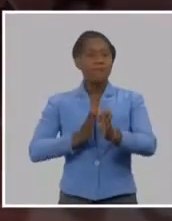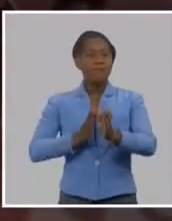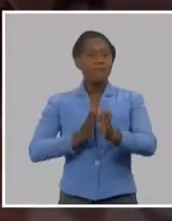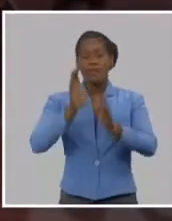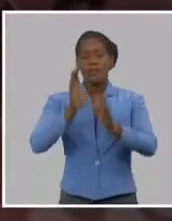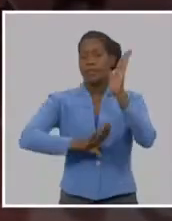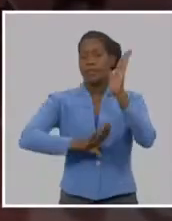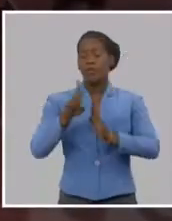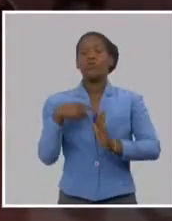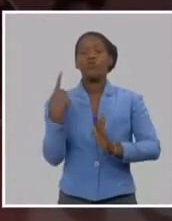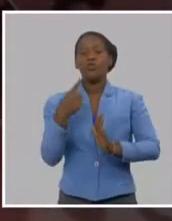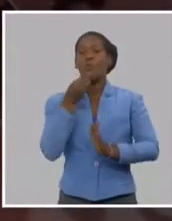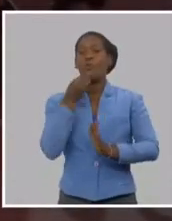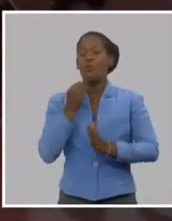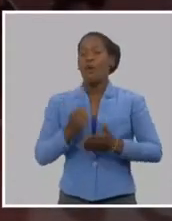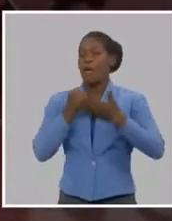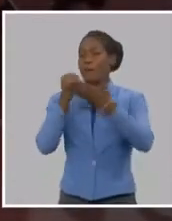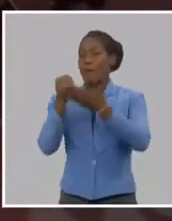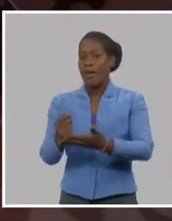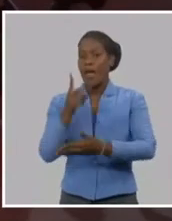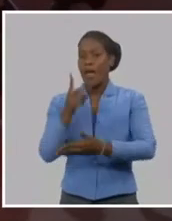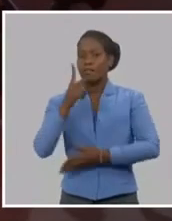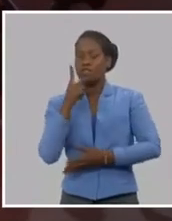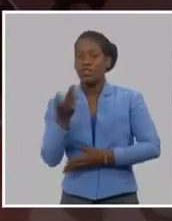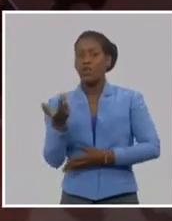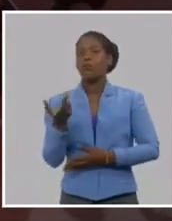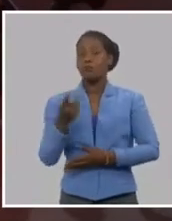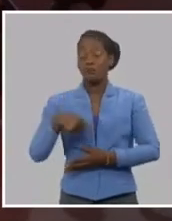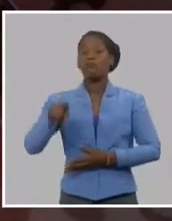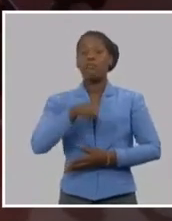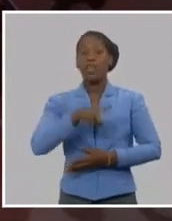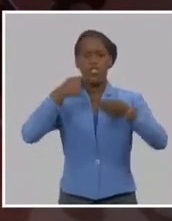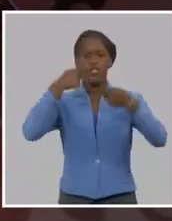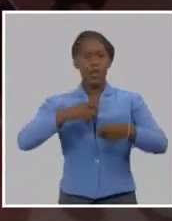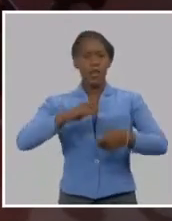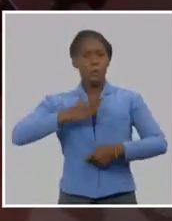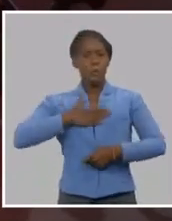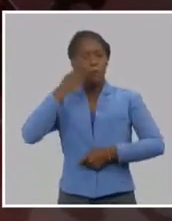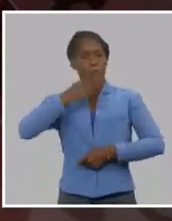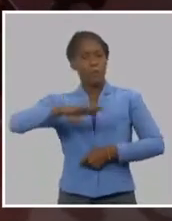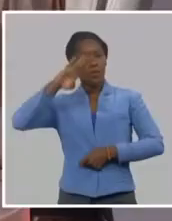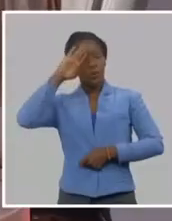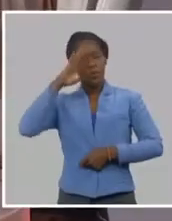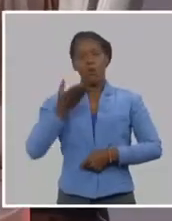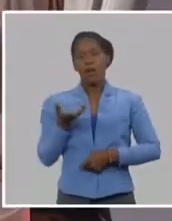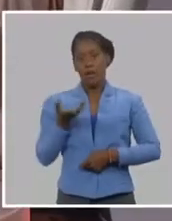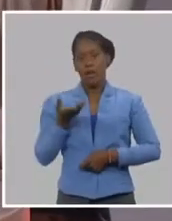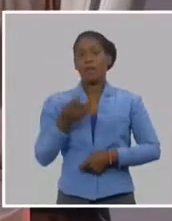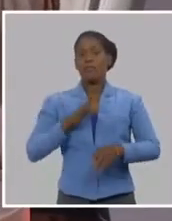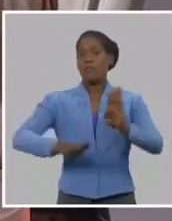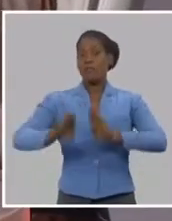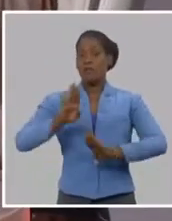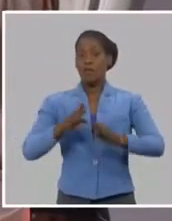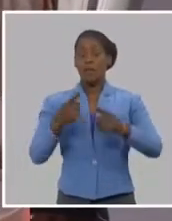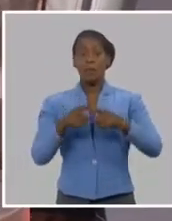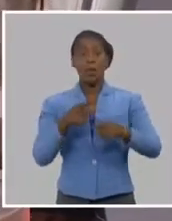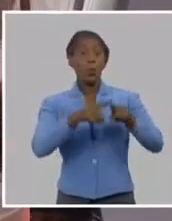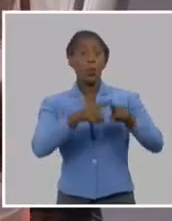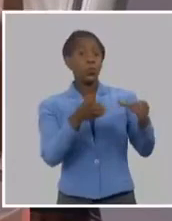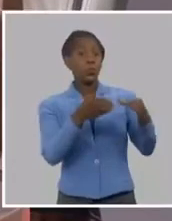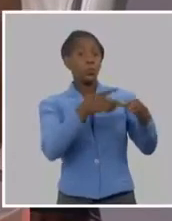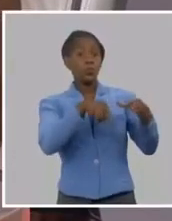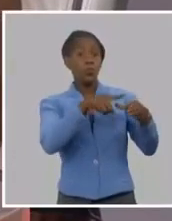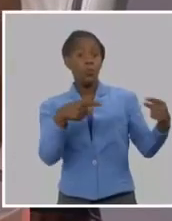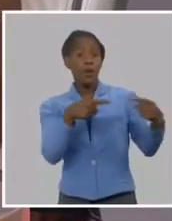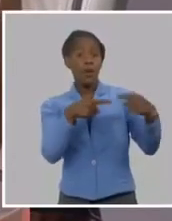beneficios posibles. Lo que por derecho le corresponda, lo que por derecho humano le corresponda, lo que por la ciudadanía le tiene que darles, pero no son parte de eso. Todo con los